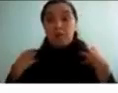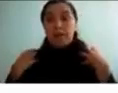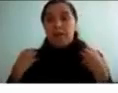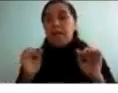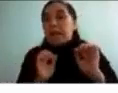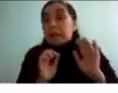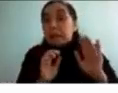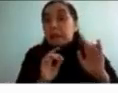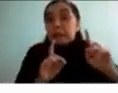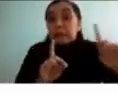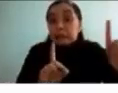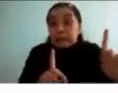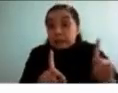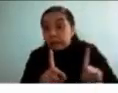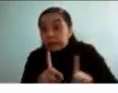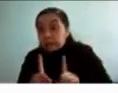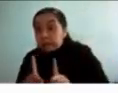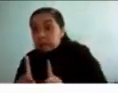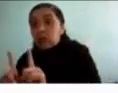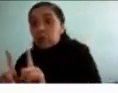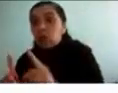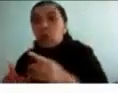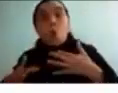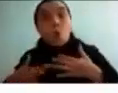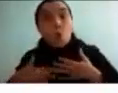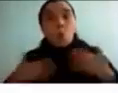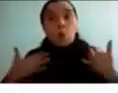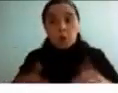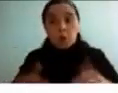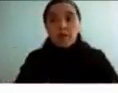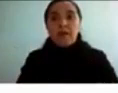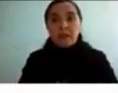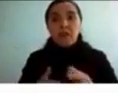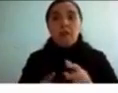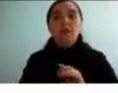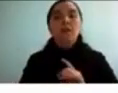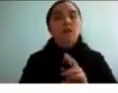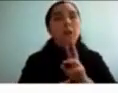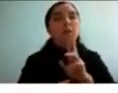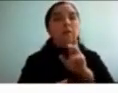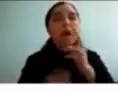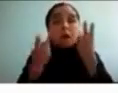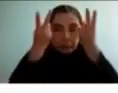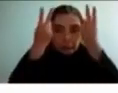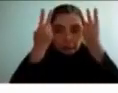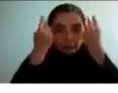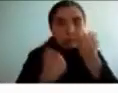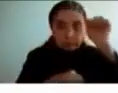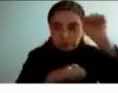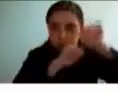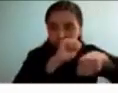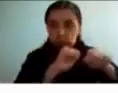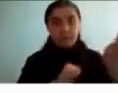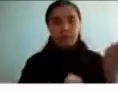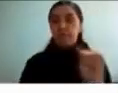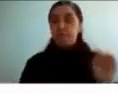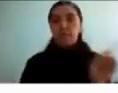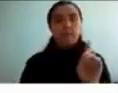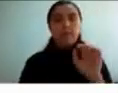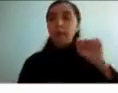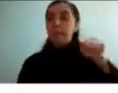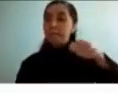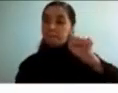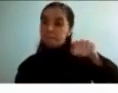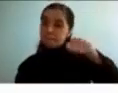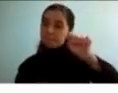lo voy a lo voy a intentar a veces incluso utilizando bueno pues estrategias de manipulación y eso